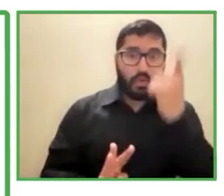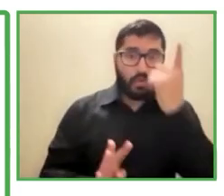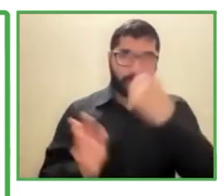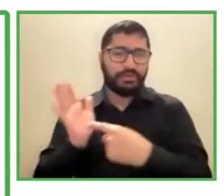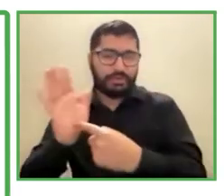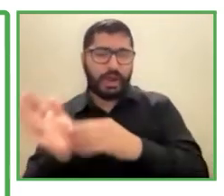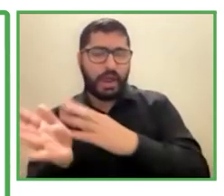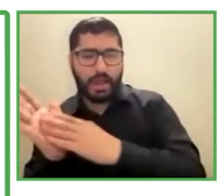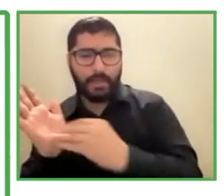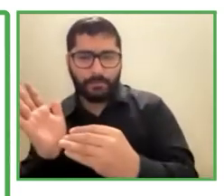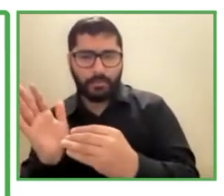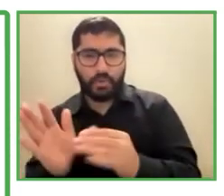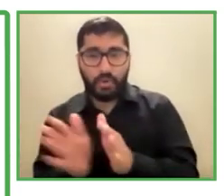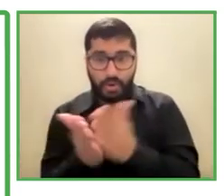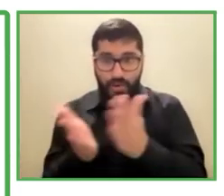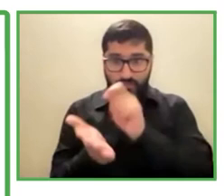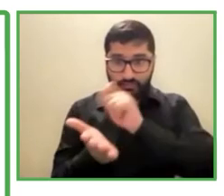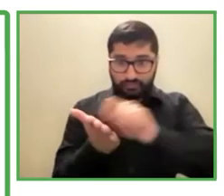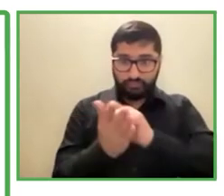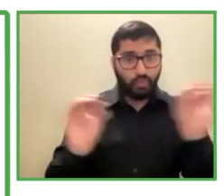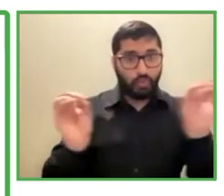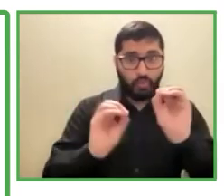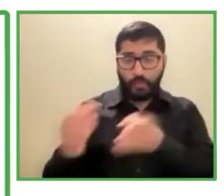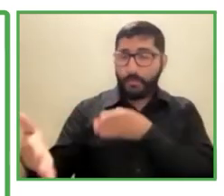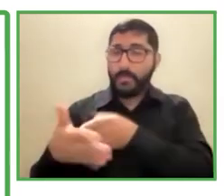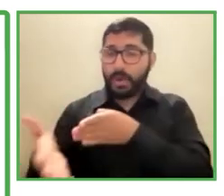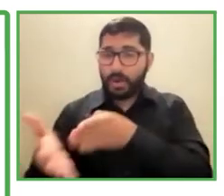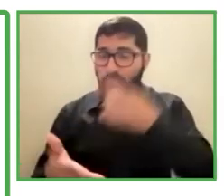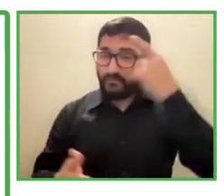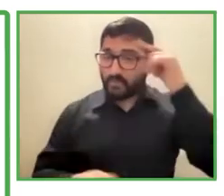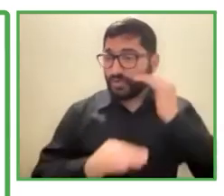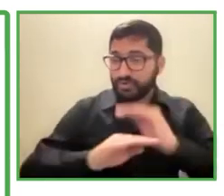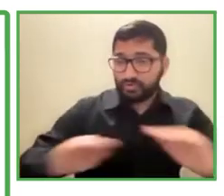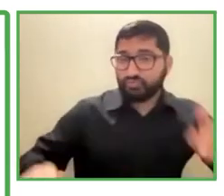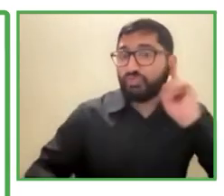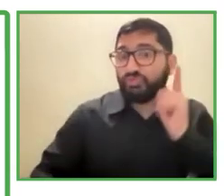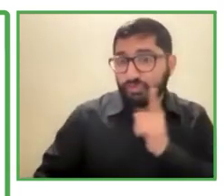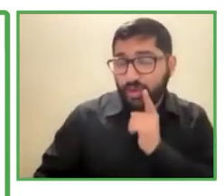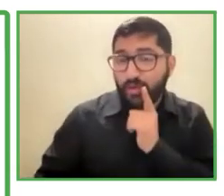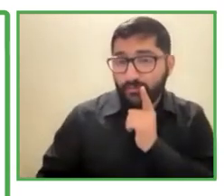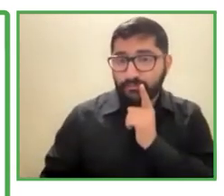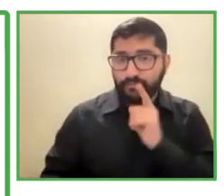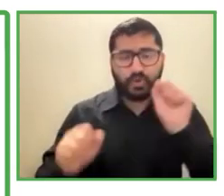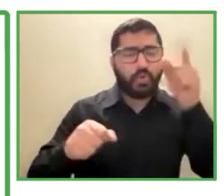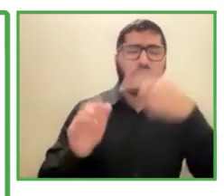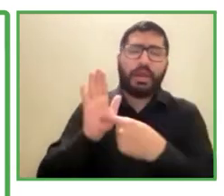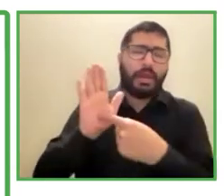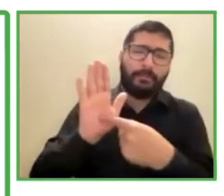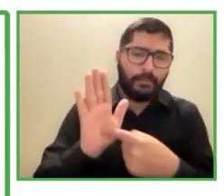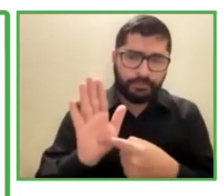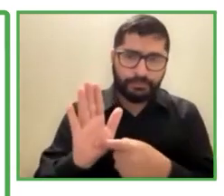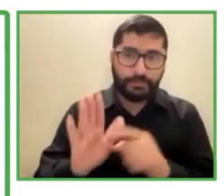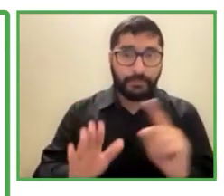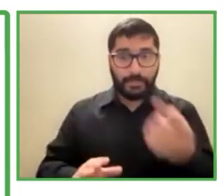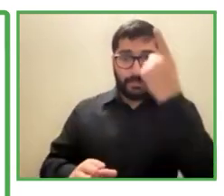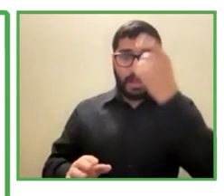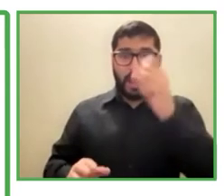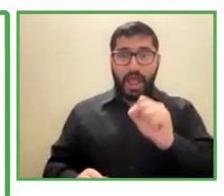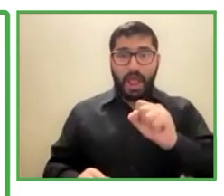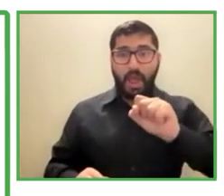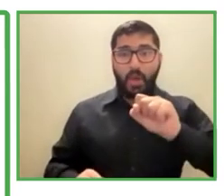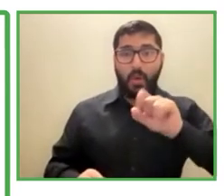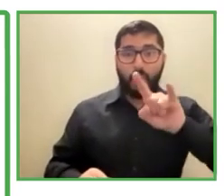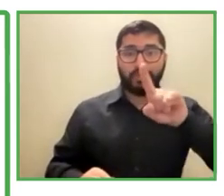sordos en temas como primeros auxilios qué hacer cuando están enfermos qué creamos en conjunto con un